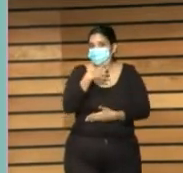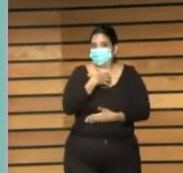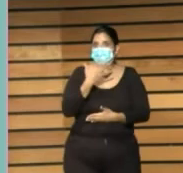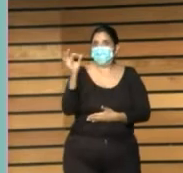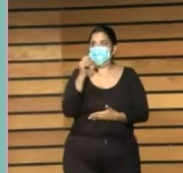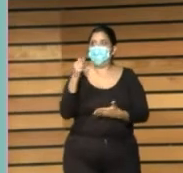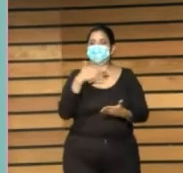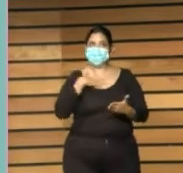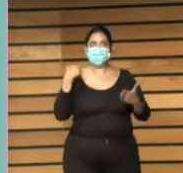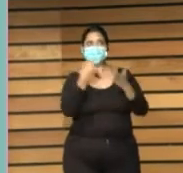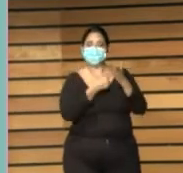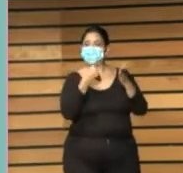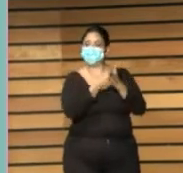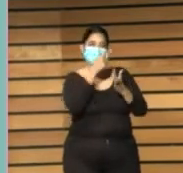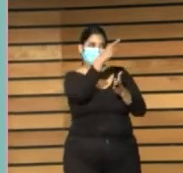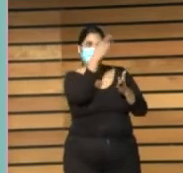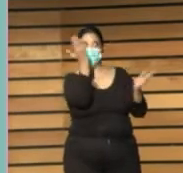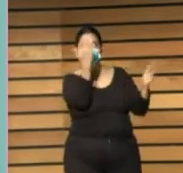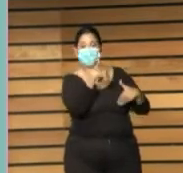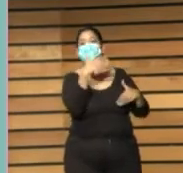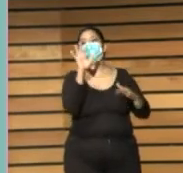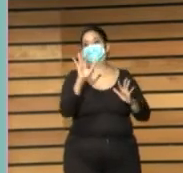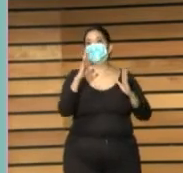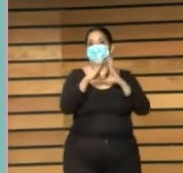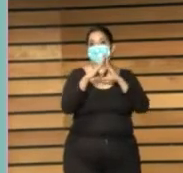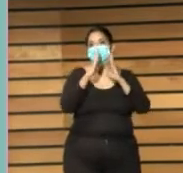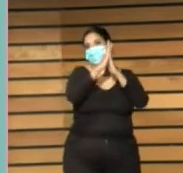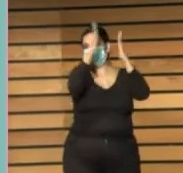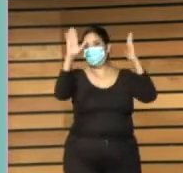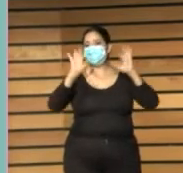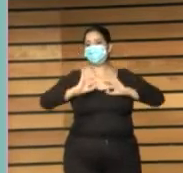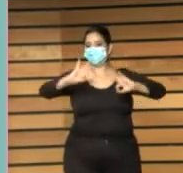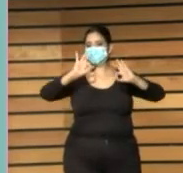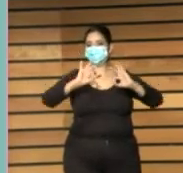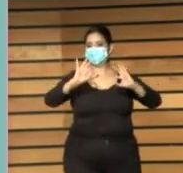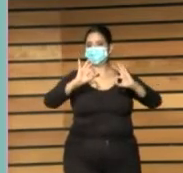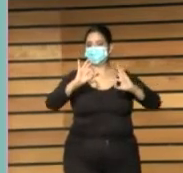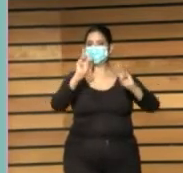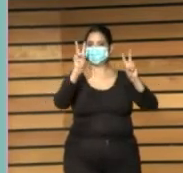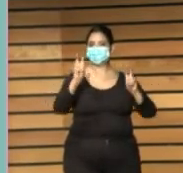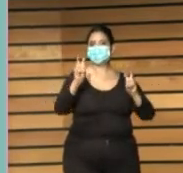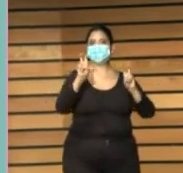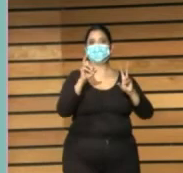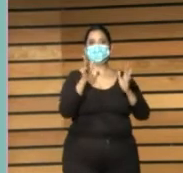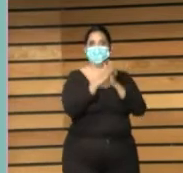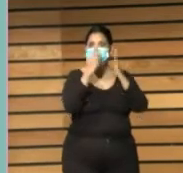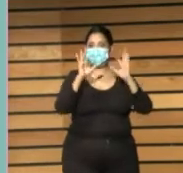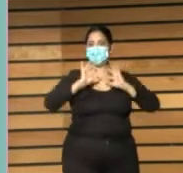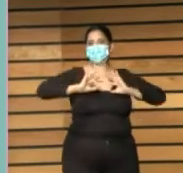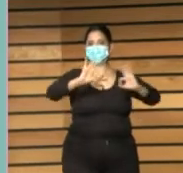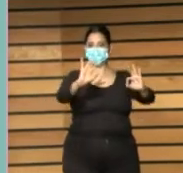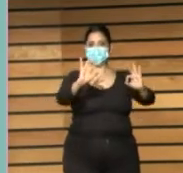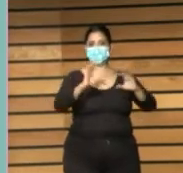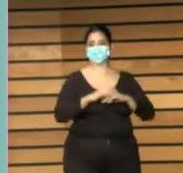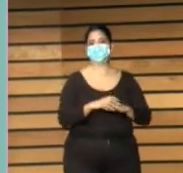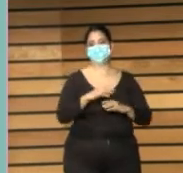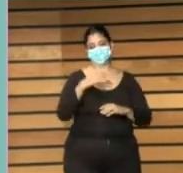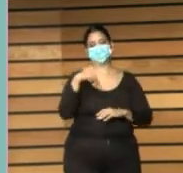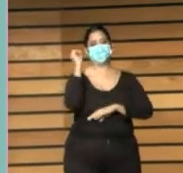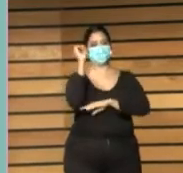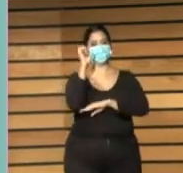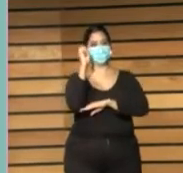conocer las bibliotecas especializadas que hay en nuestros entornos y para ello han hecho un desarrollo que ahora nos van a contar.